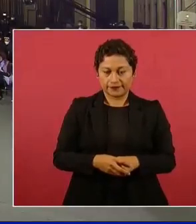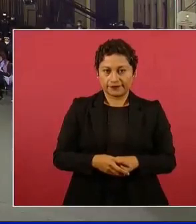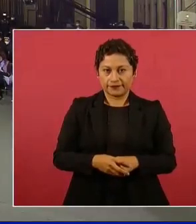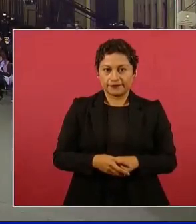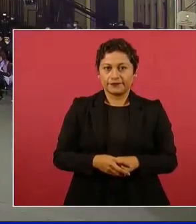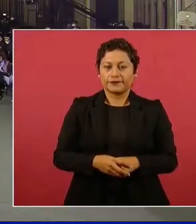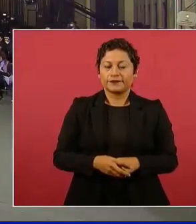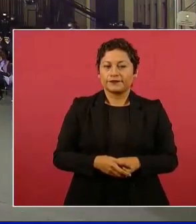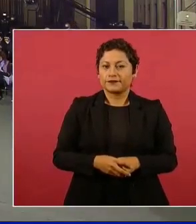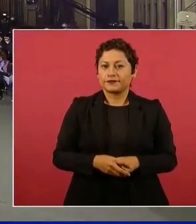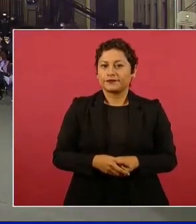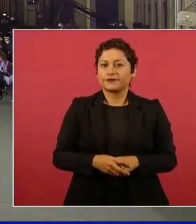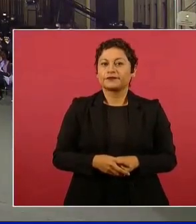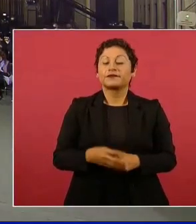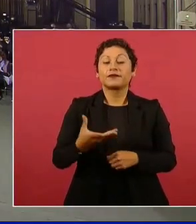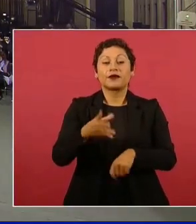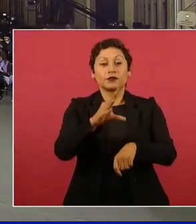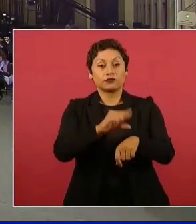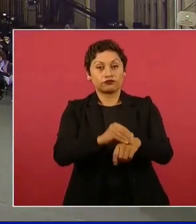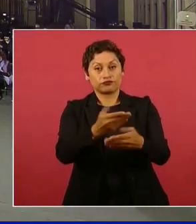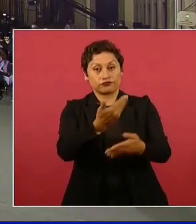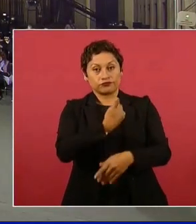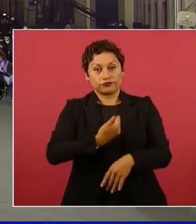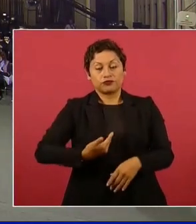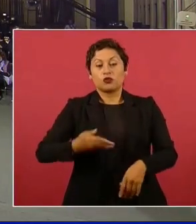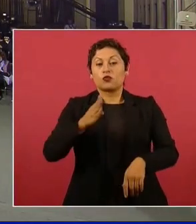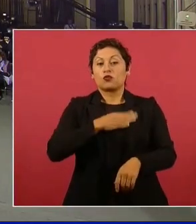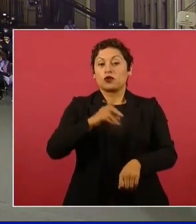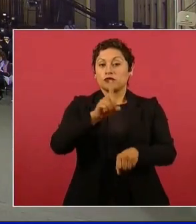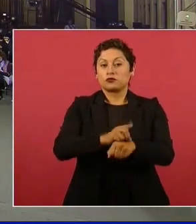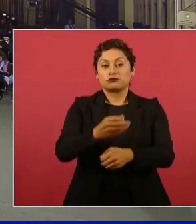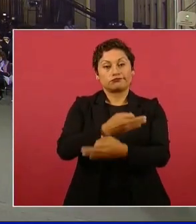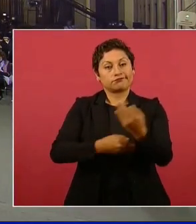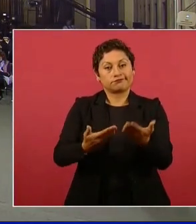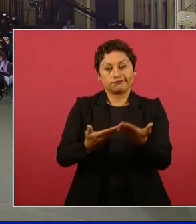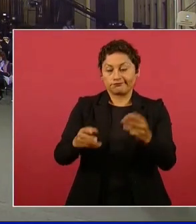Con su permiso, señor presidente. Muy buenos días a todas y a todos, secretarios, secretarias.